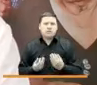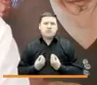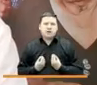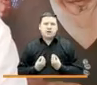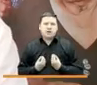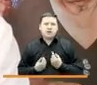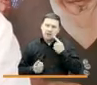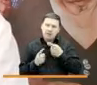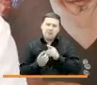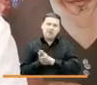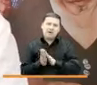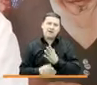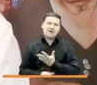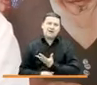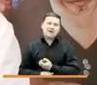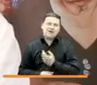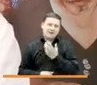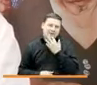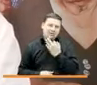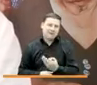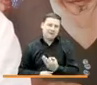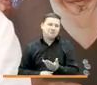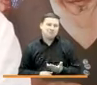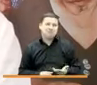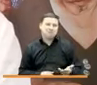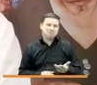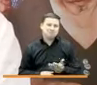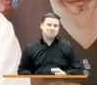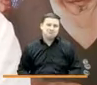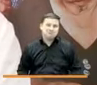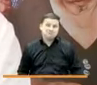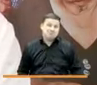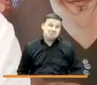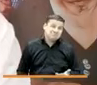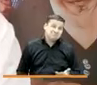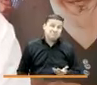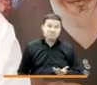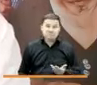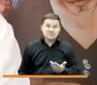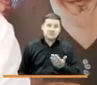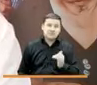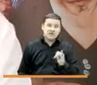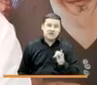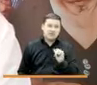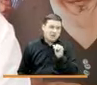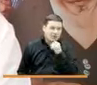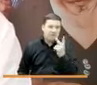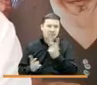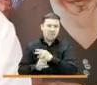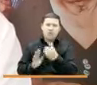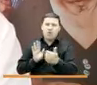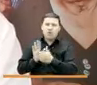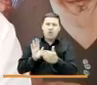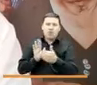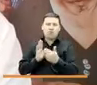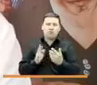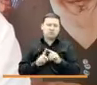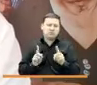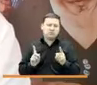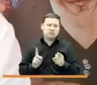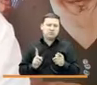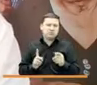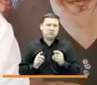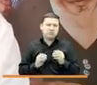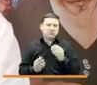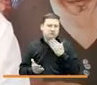paz pero lastimosamente la realidad es otra y y hemos sido golpeados por la violencia pero también darle